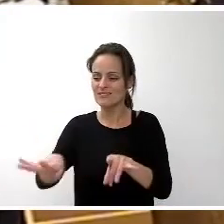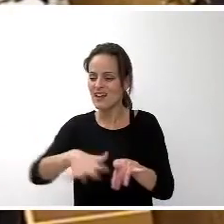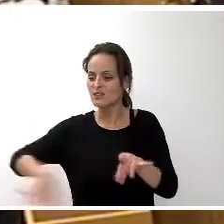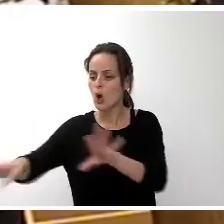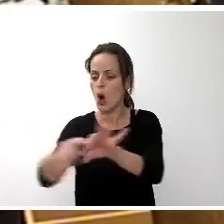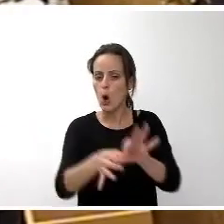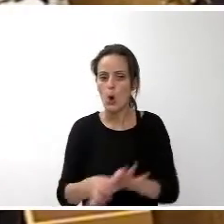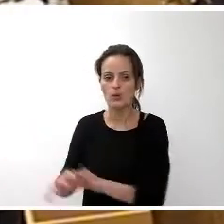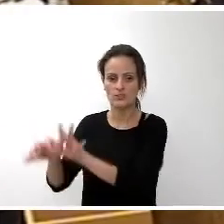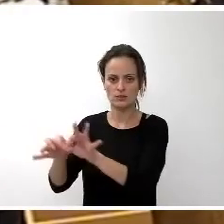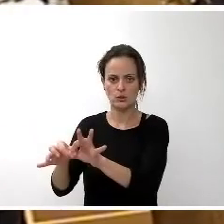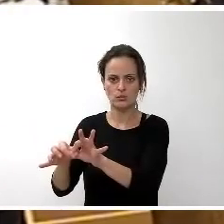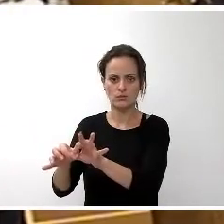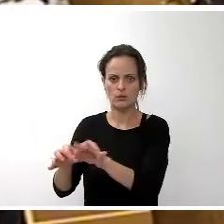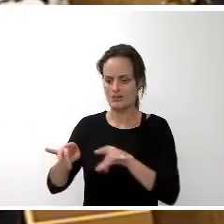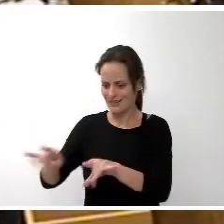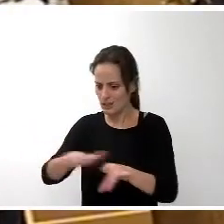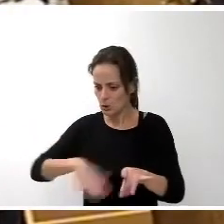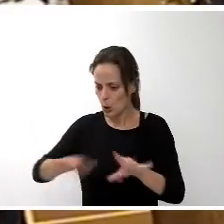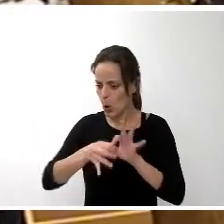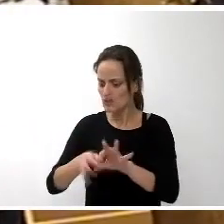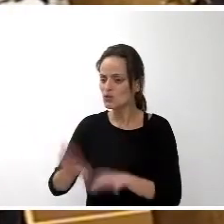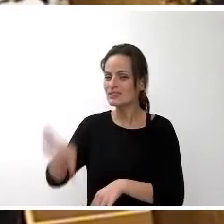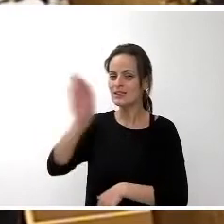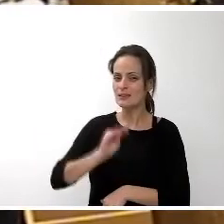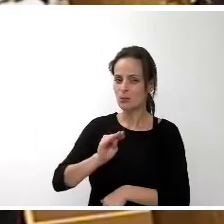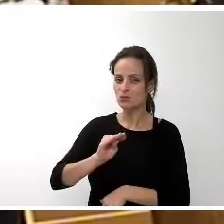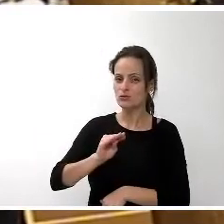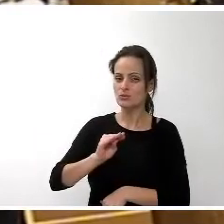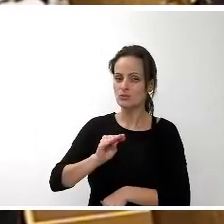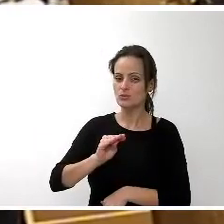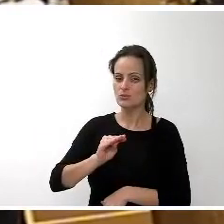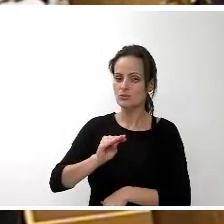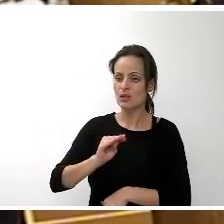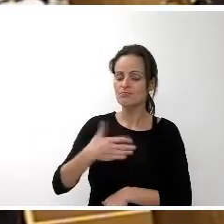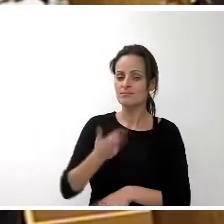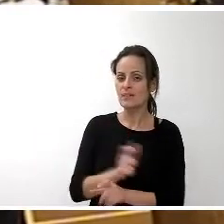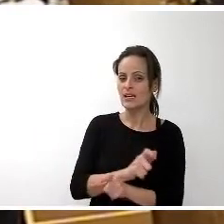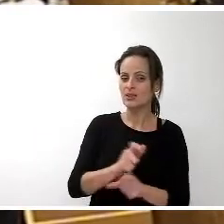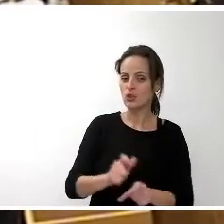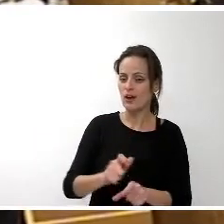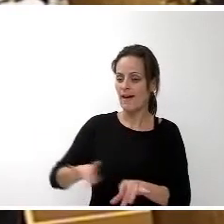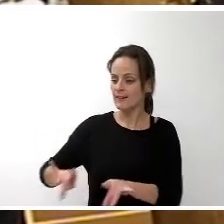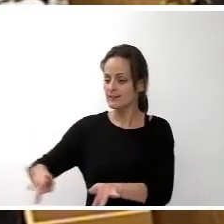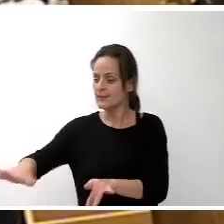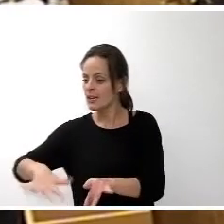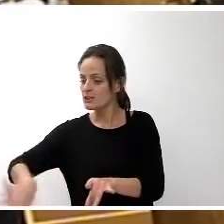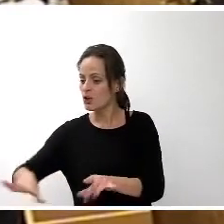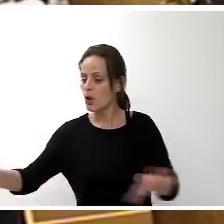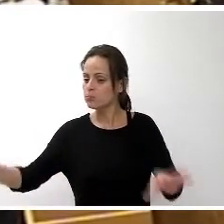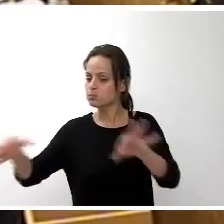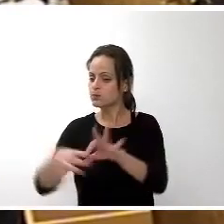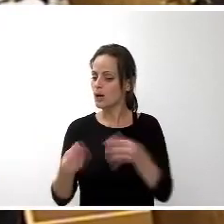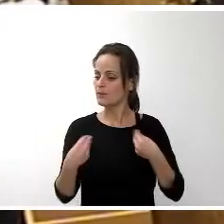entendiendo como cohesión territorial la implicación que tiene que haber entre personas y territorio en armonía